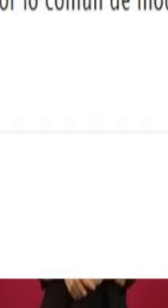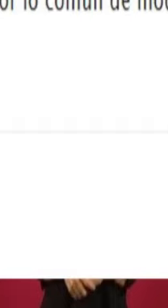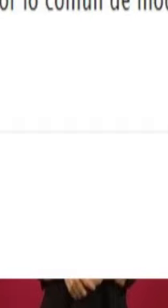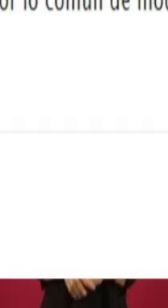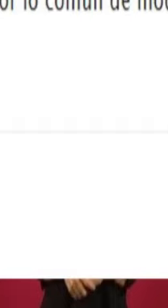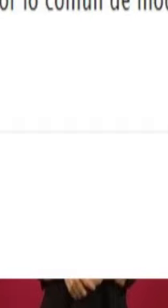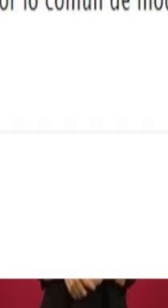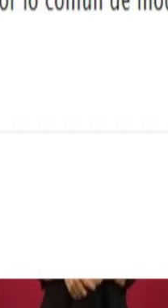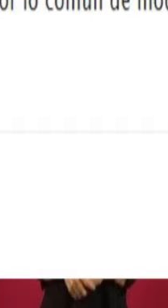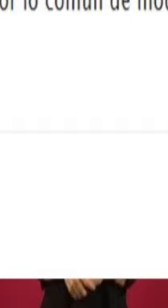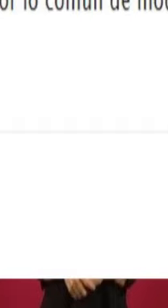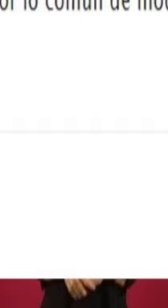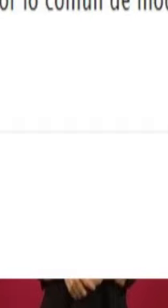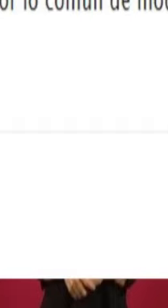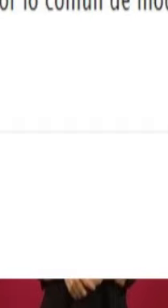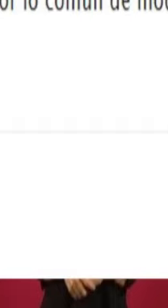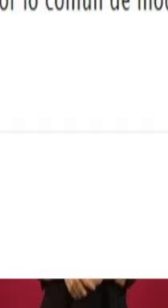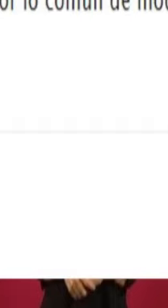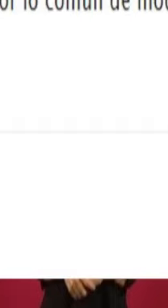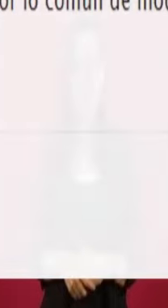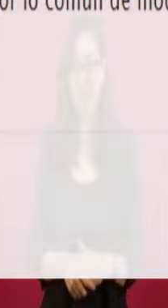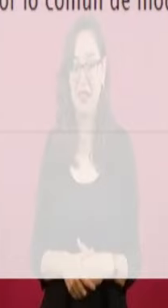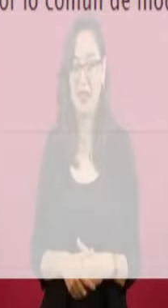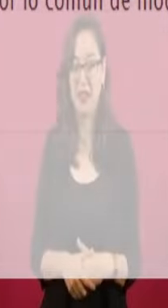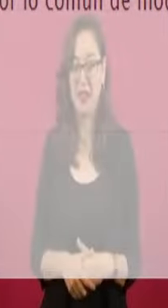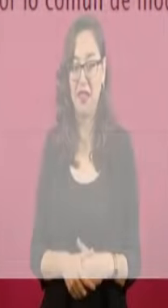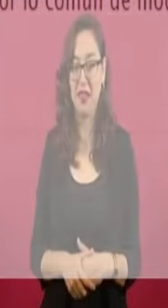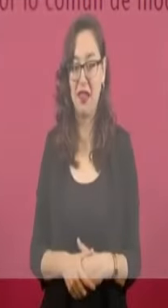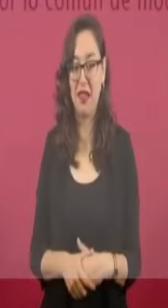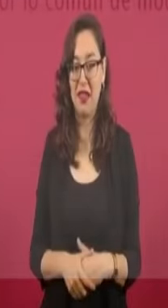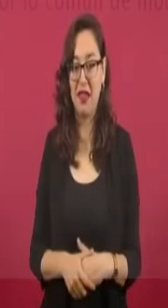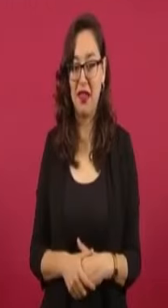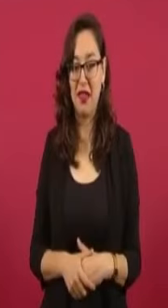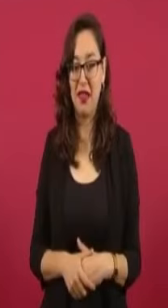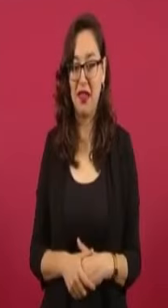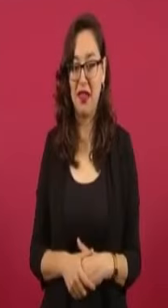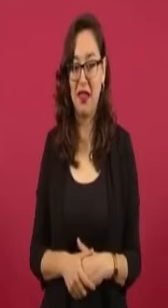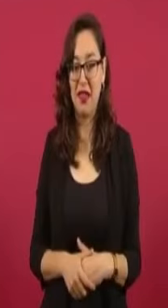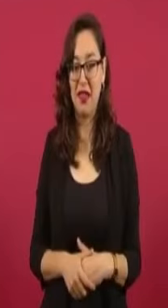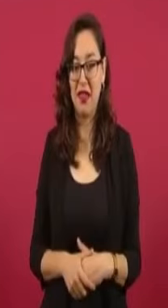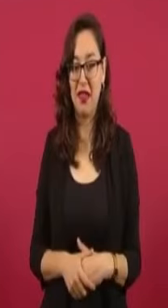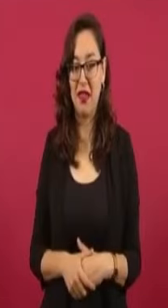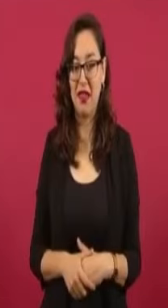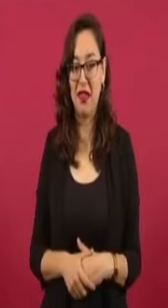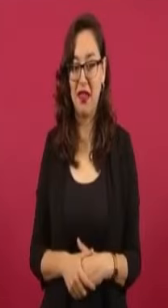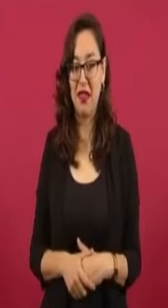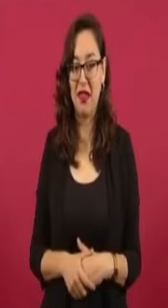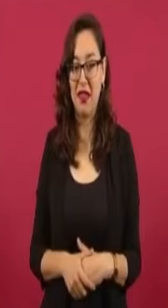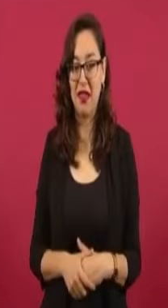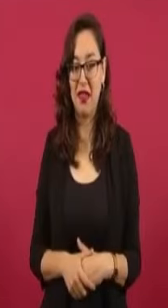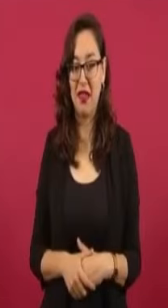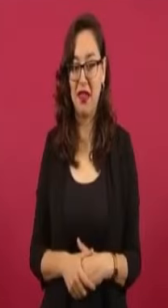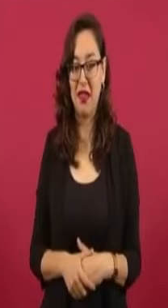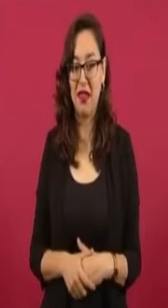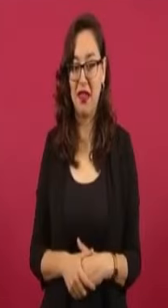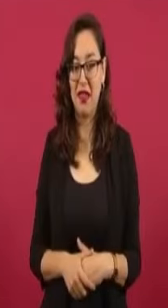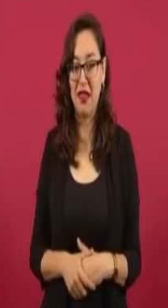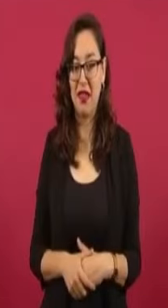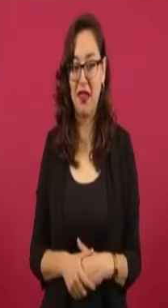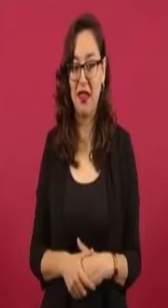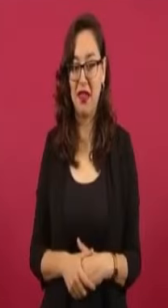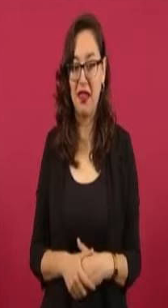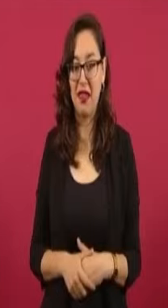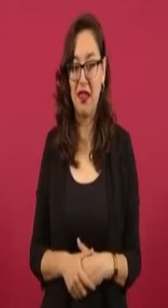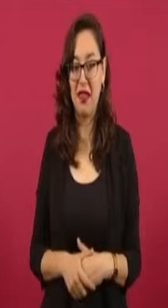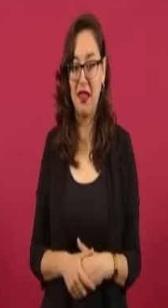Así que ahora me vas a decir que esto es culpa o se da por la gente que no está contigo. Ahora que la culpa es lo que tú